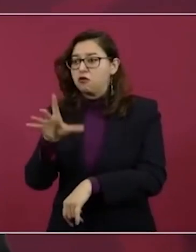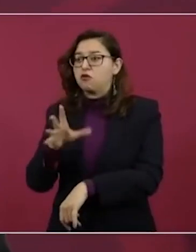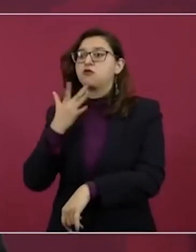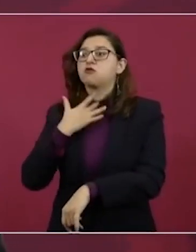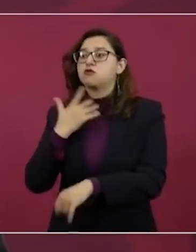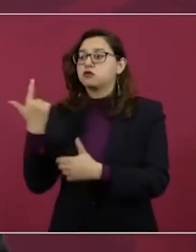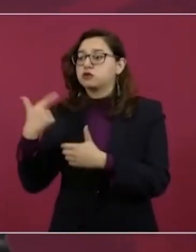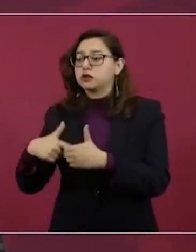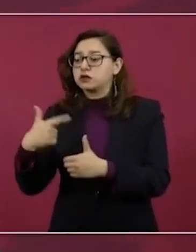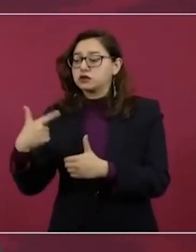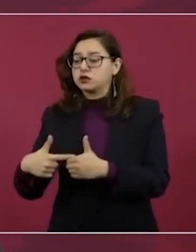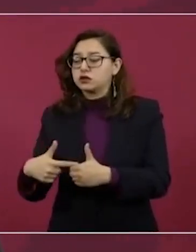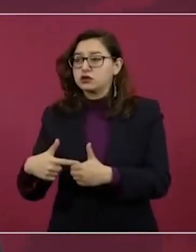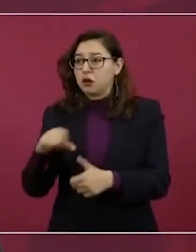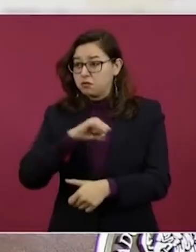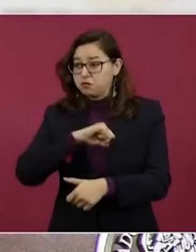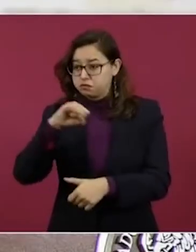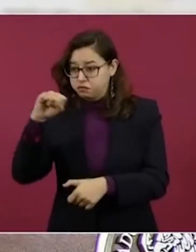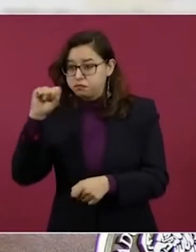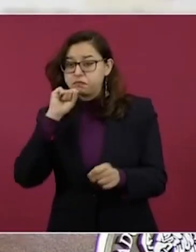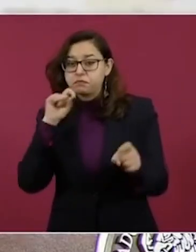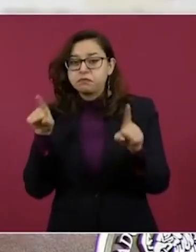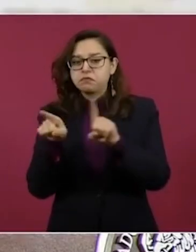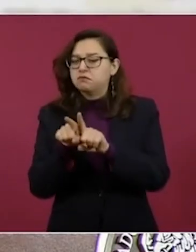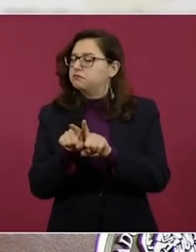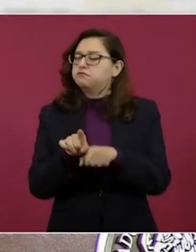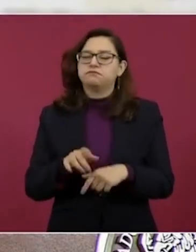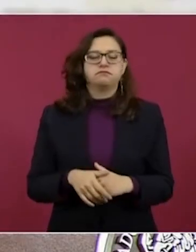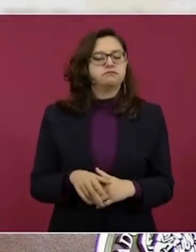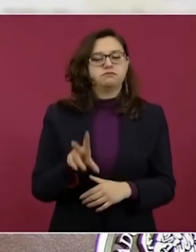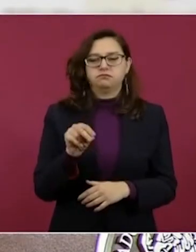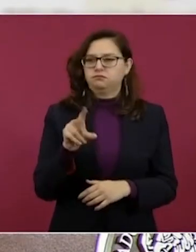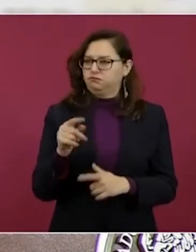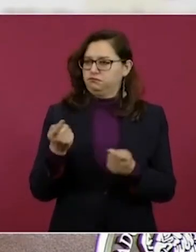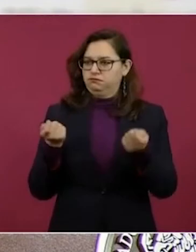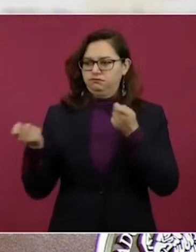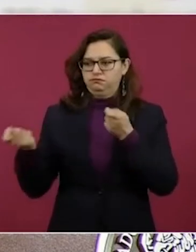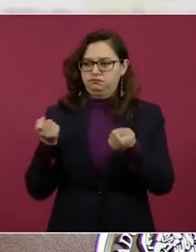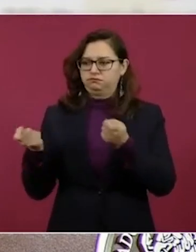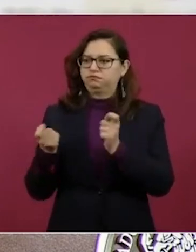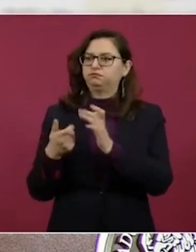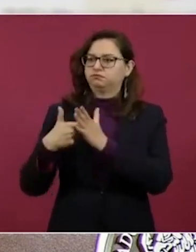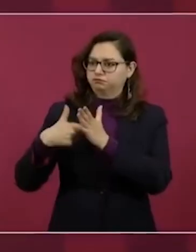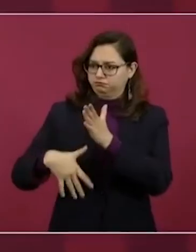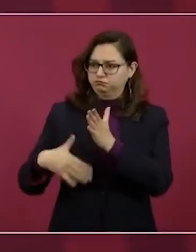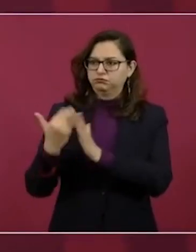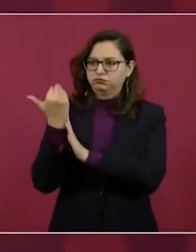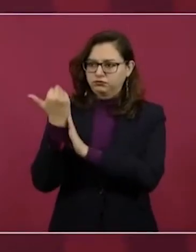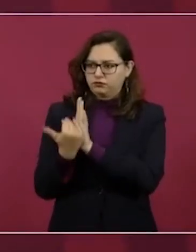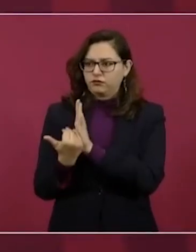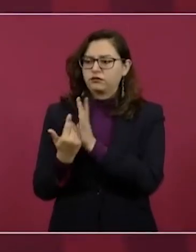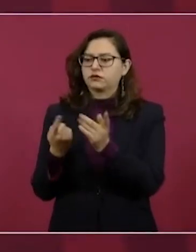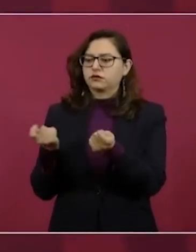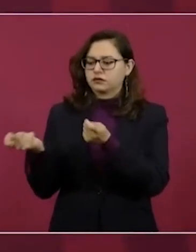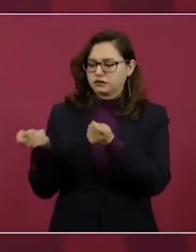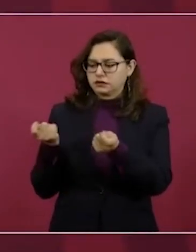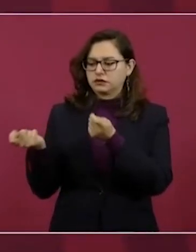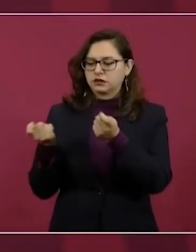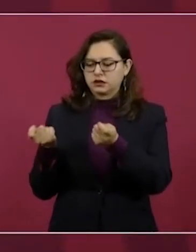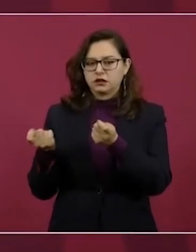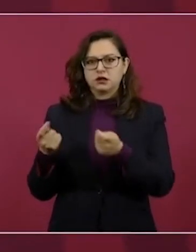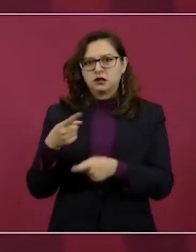ni el precio de la luz, para que estemos